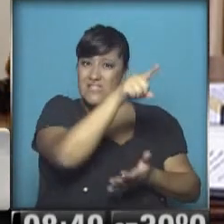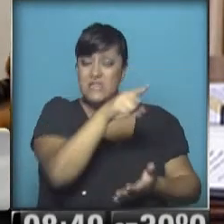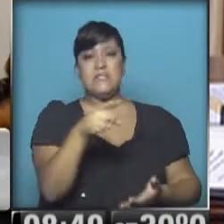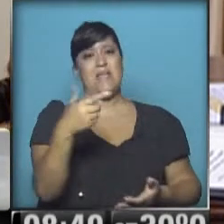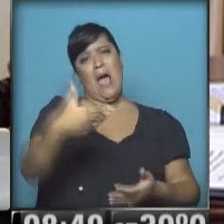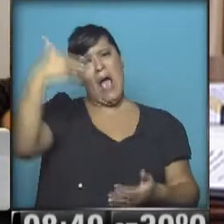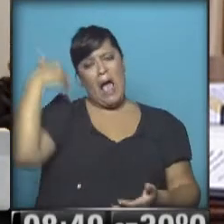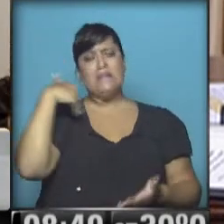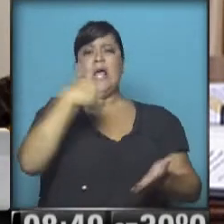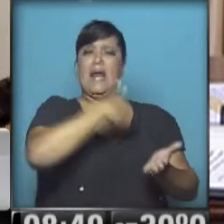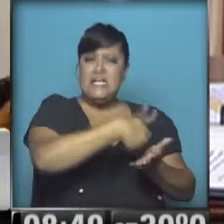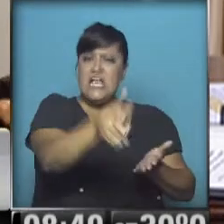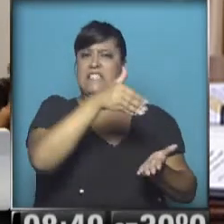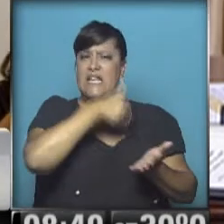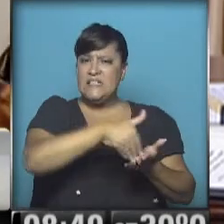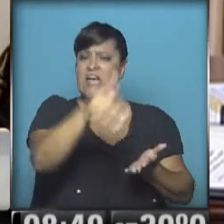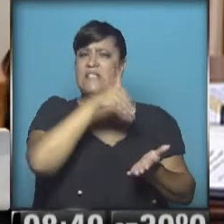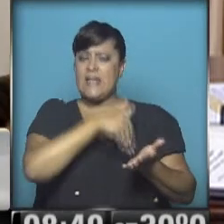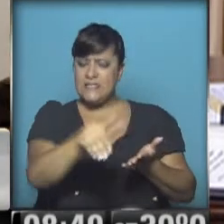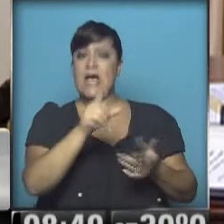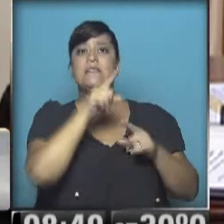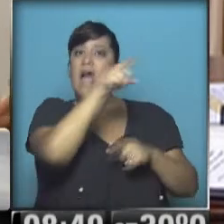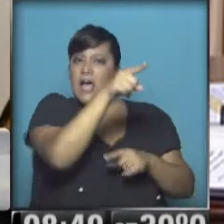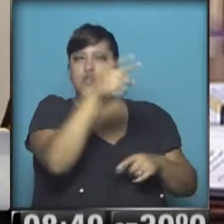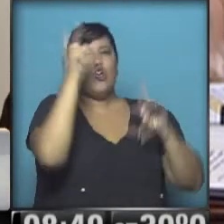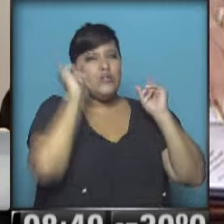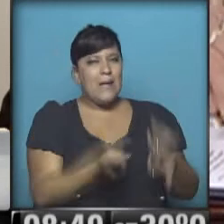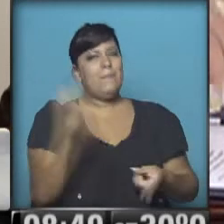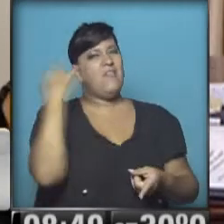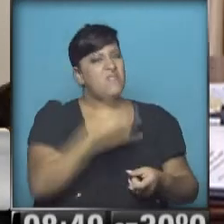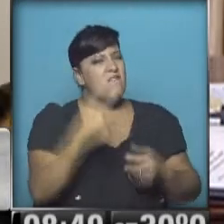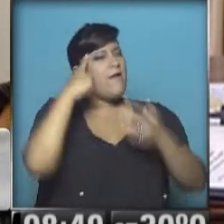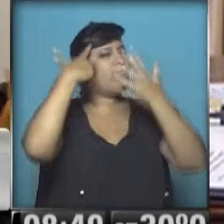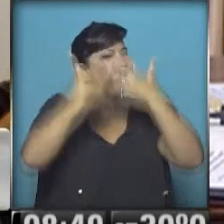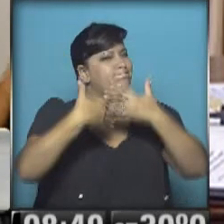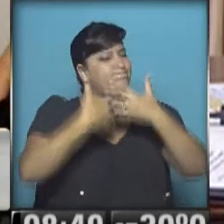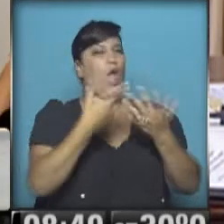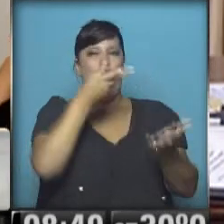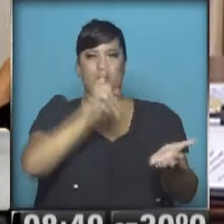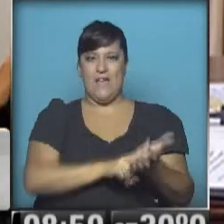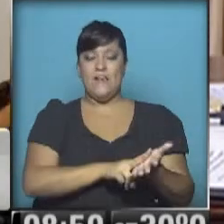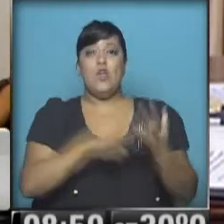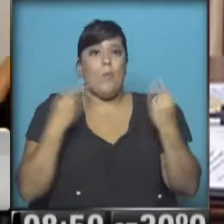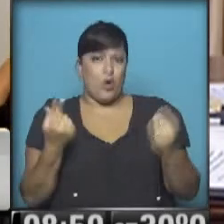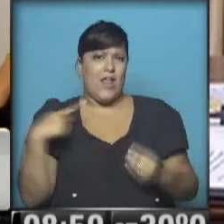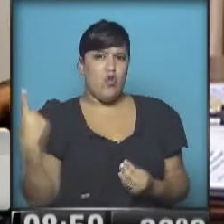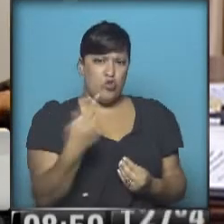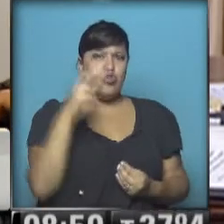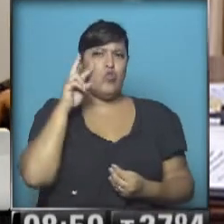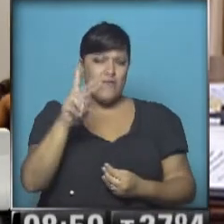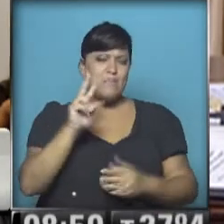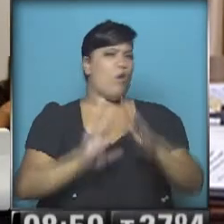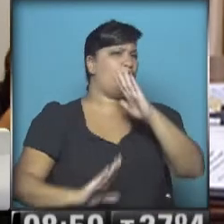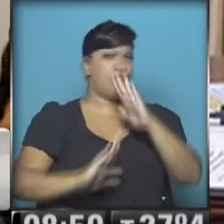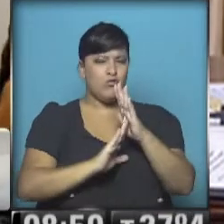rechazado parte de las reformas que hemos efectuado, comience también a repensarse, porque hemos visto fundamentalmente